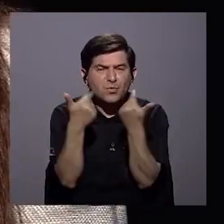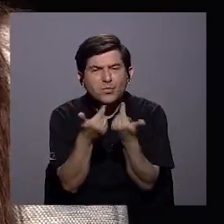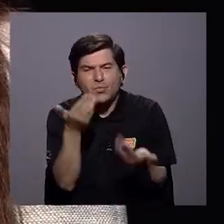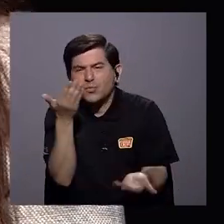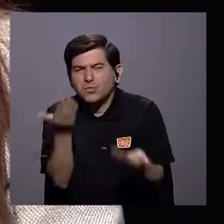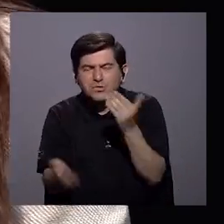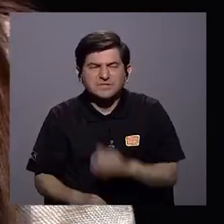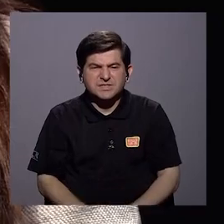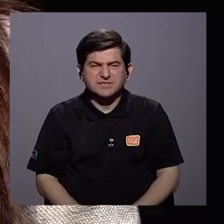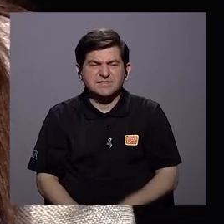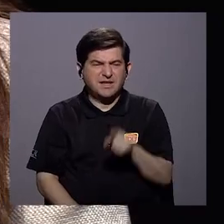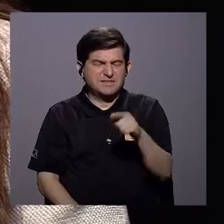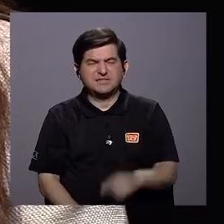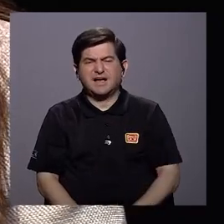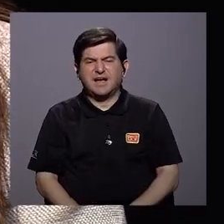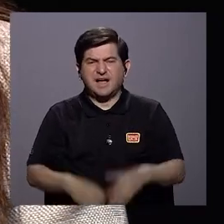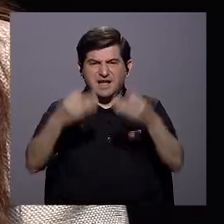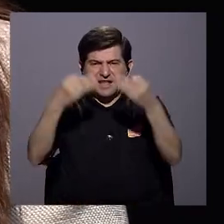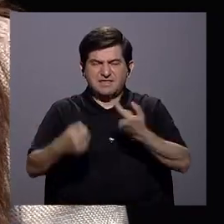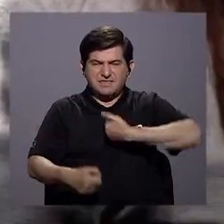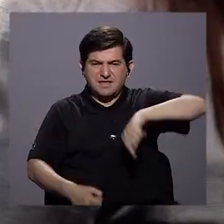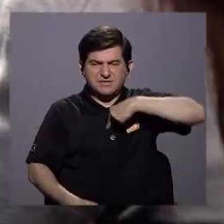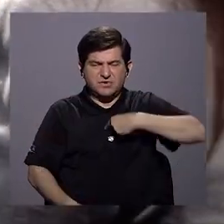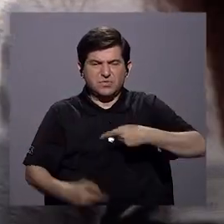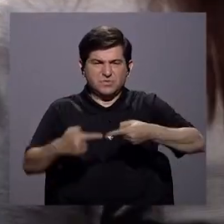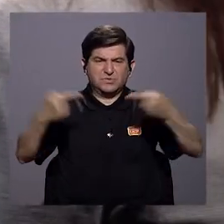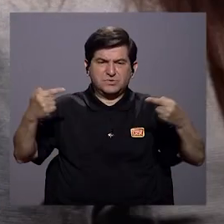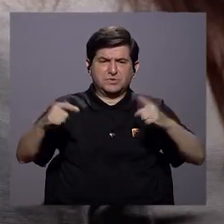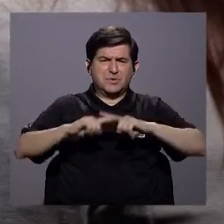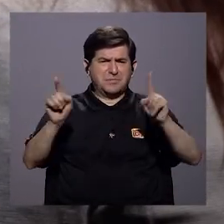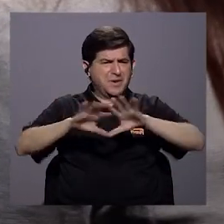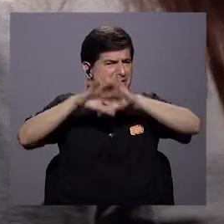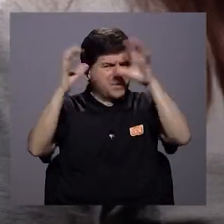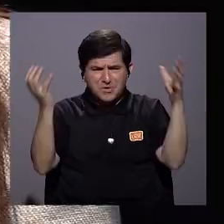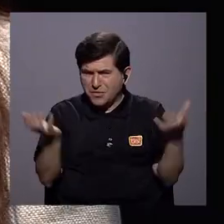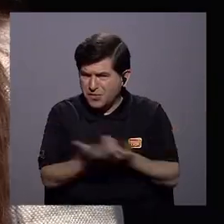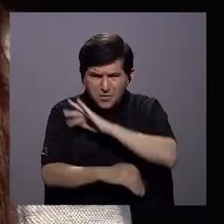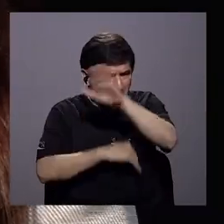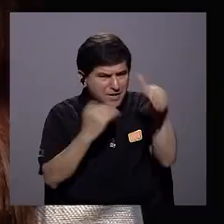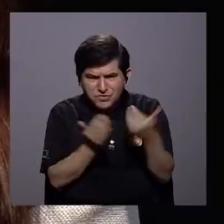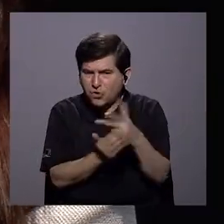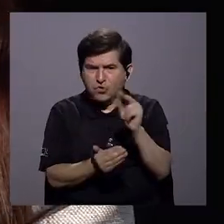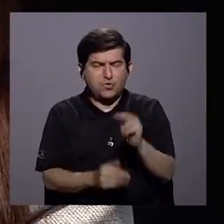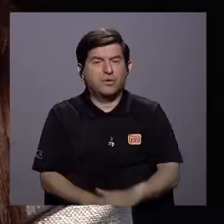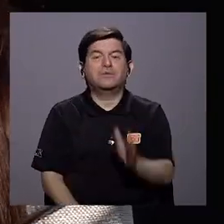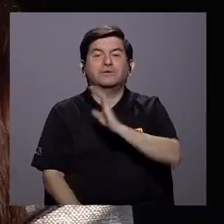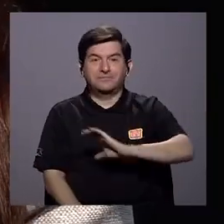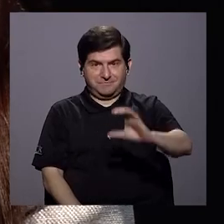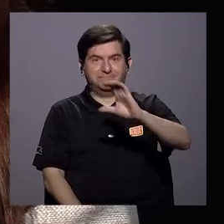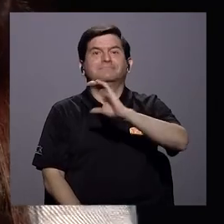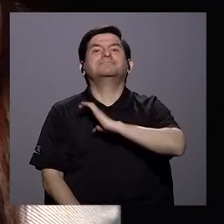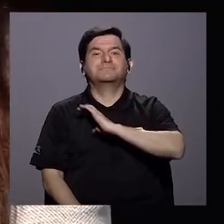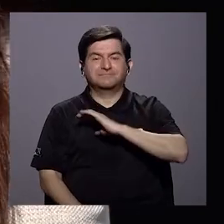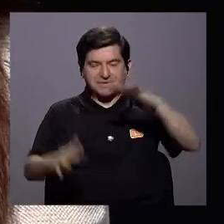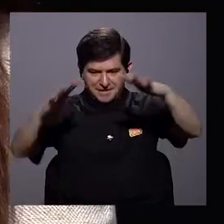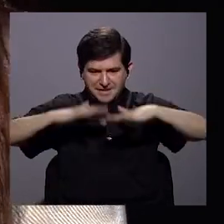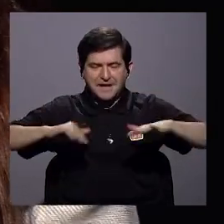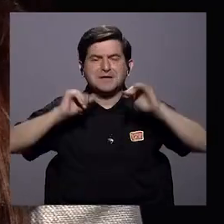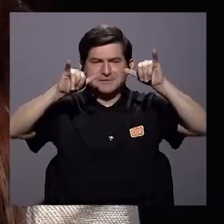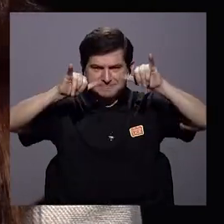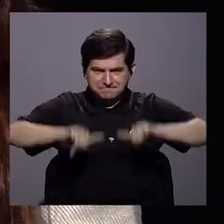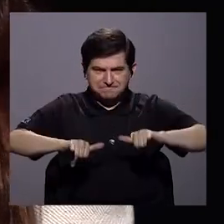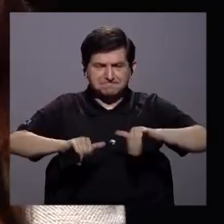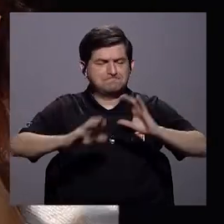sindicales que objetan decisiones que hemos tomado. Pero no es la globalidad. Creo que más bien nos ha caracterizado un espacio